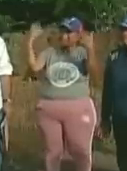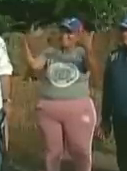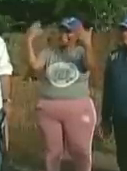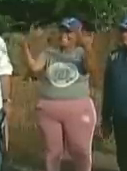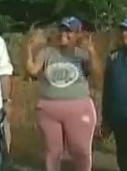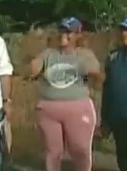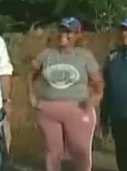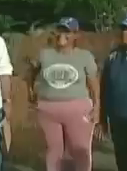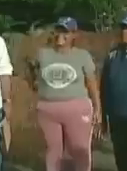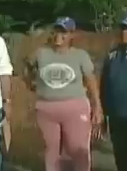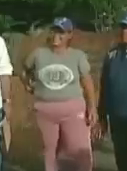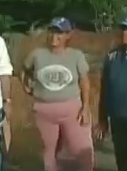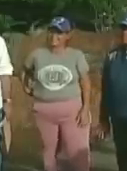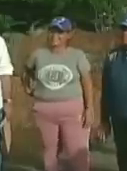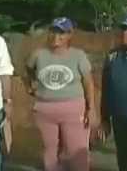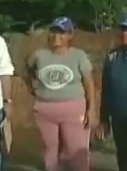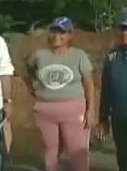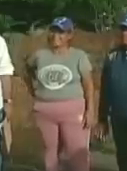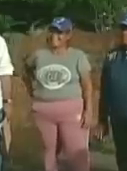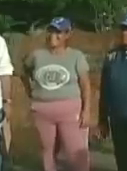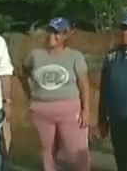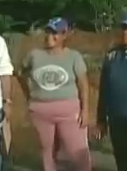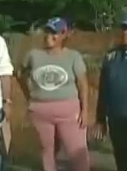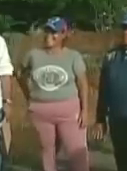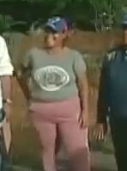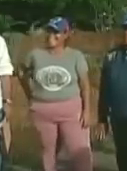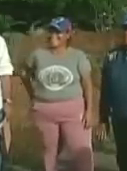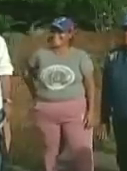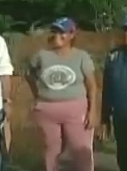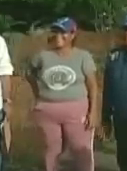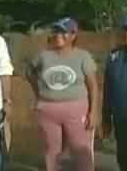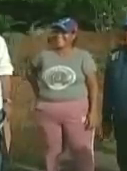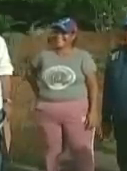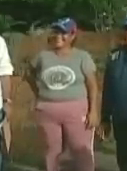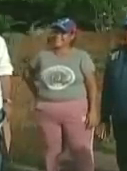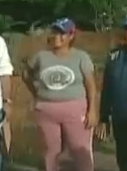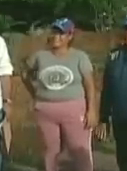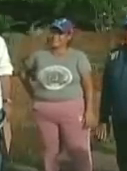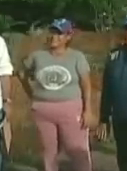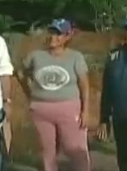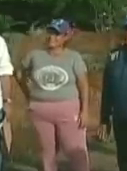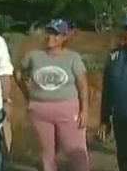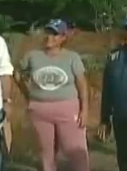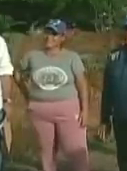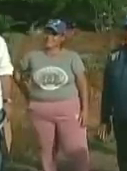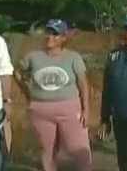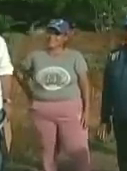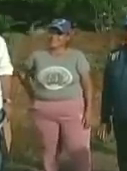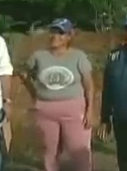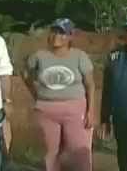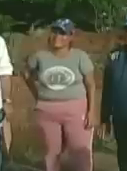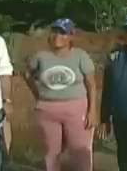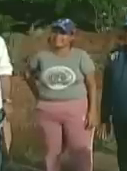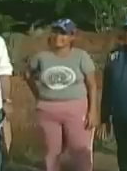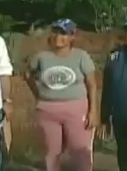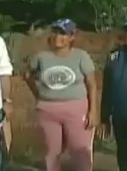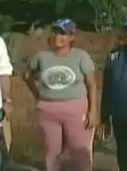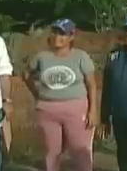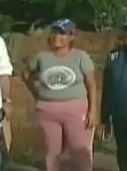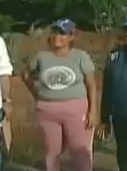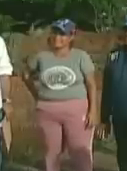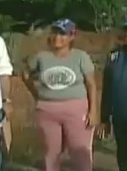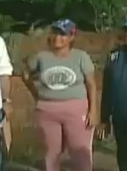porque mañana tenemos el jueves de vivienda para estas 20 familias que han tenido afectación en su vivienda son 20 familias